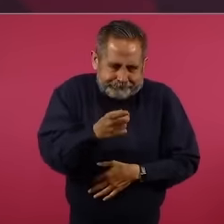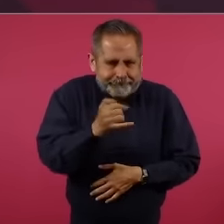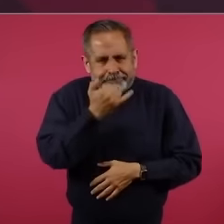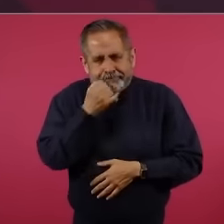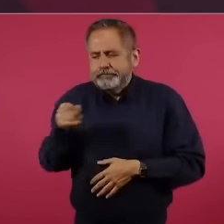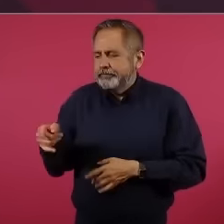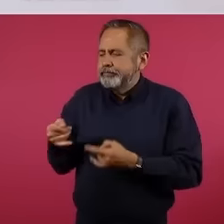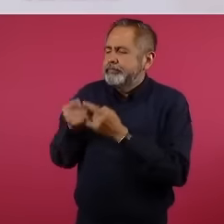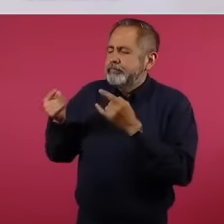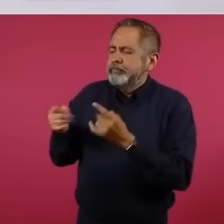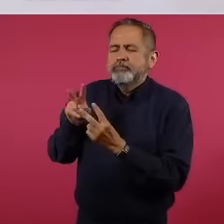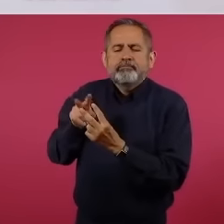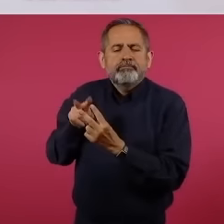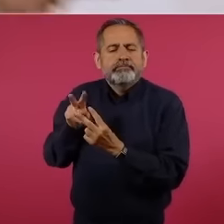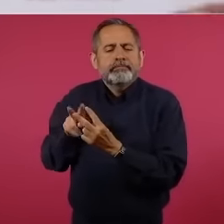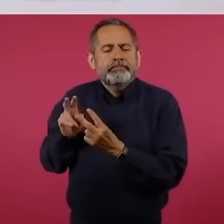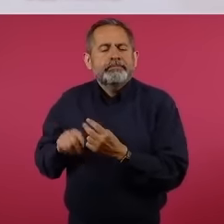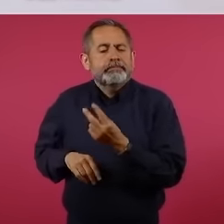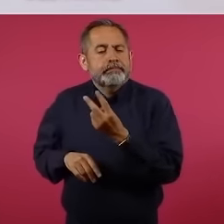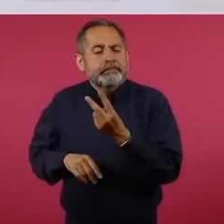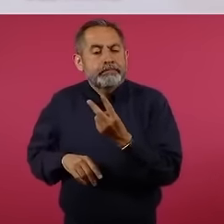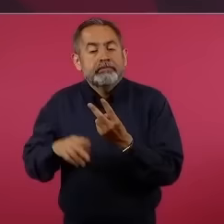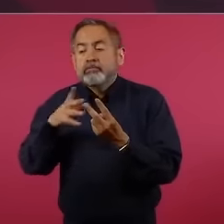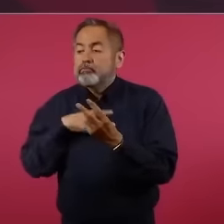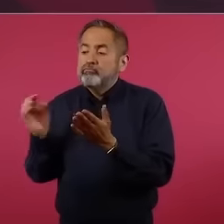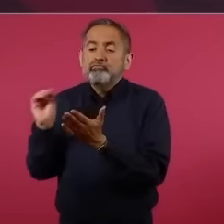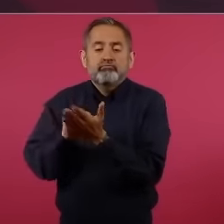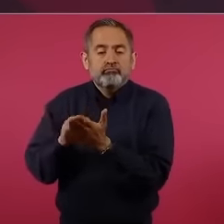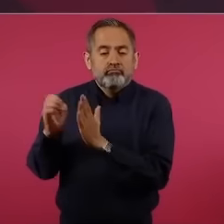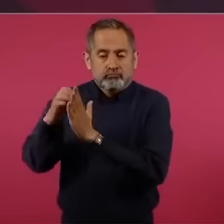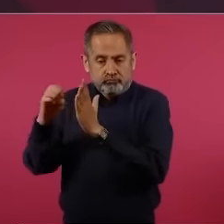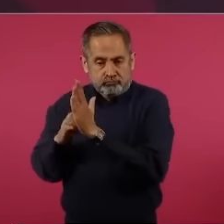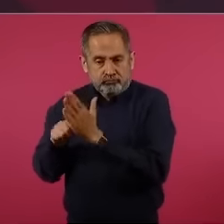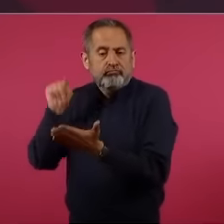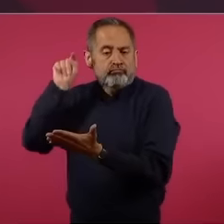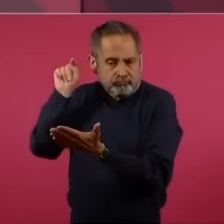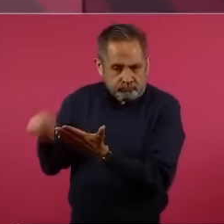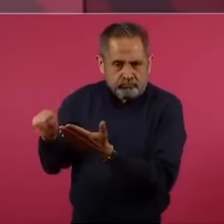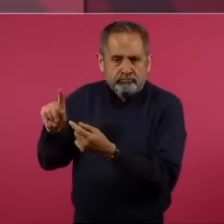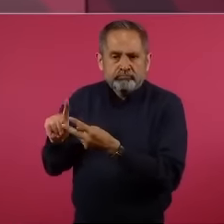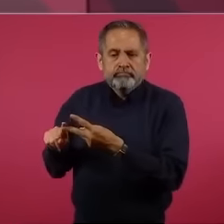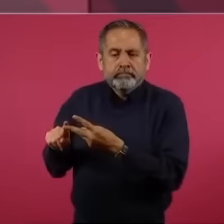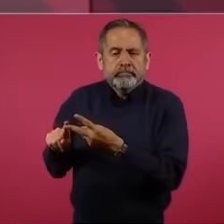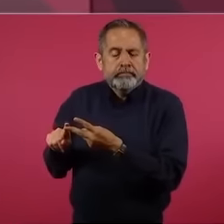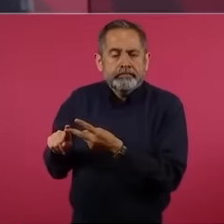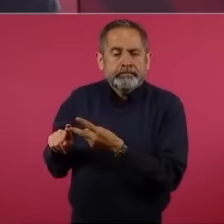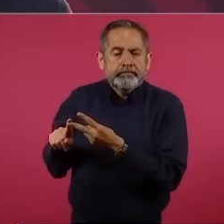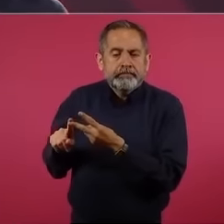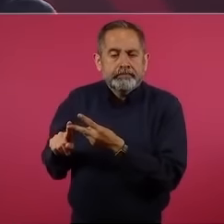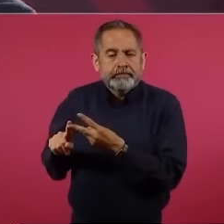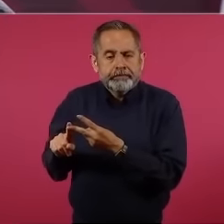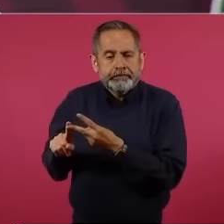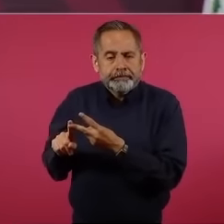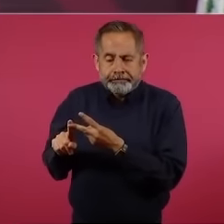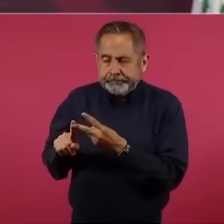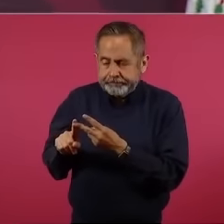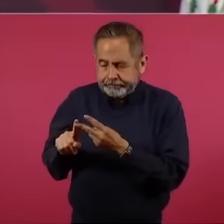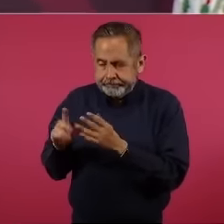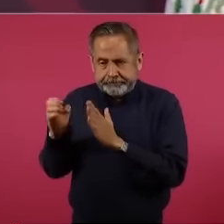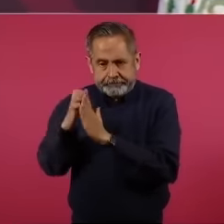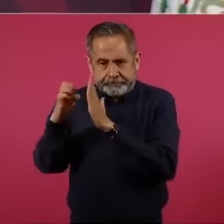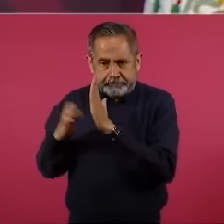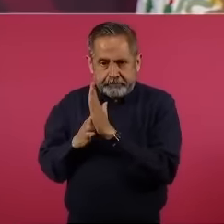Logramos dos cosas, que los estatutos se establecieran y que podía